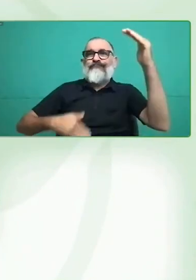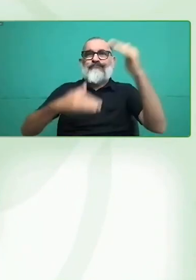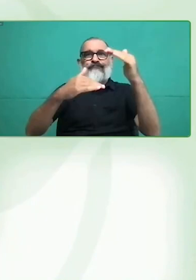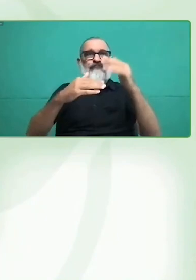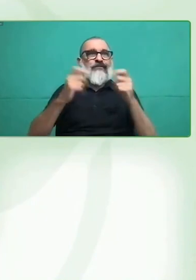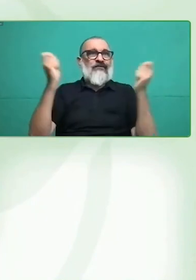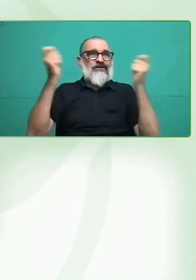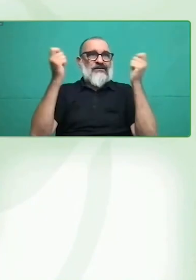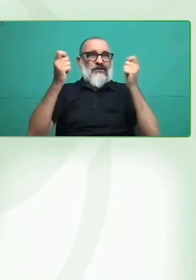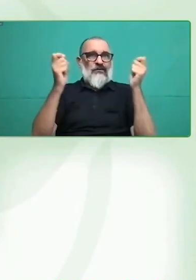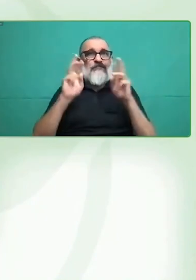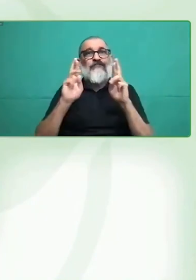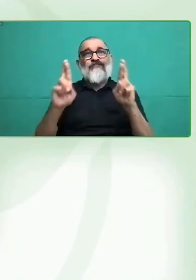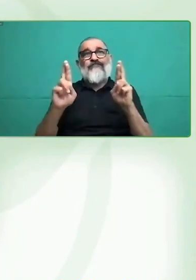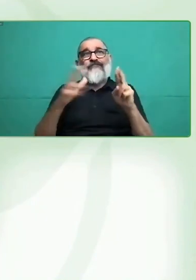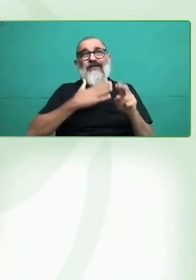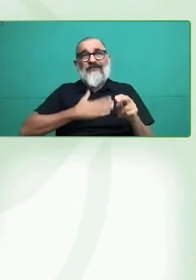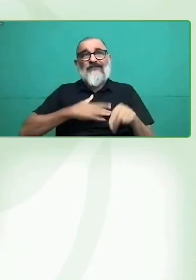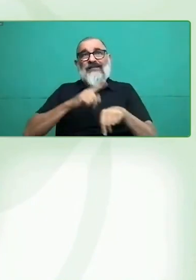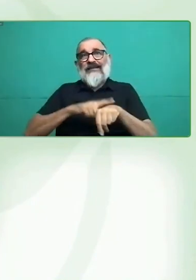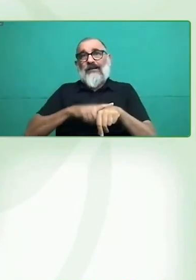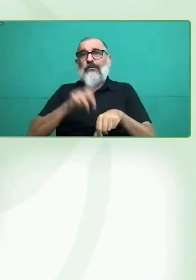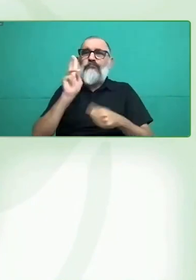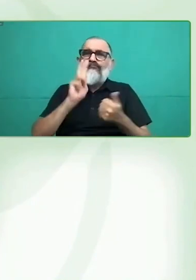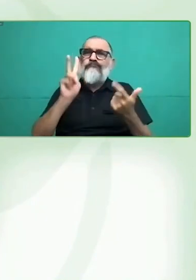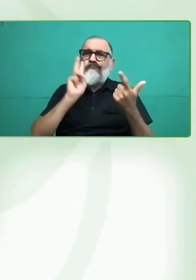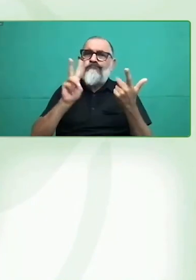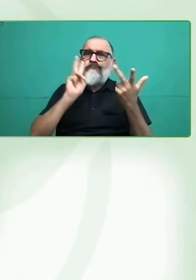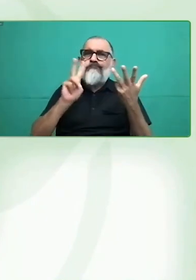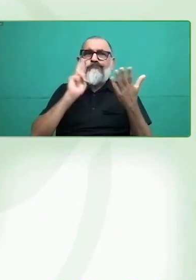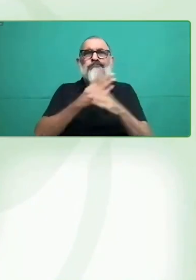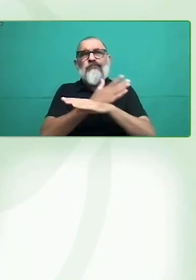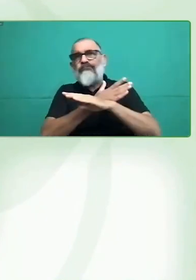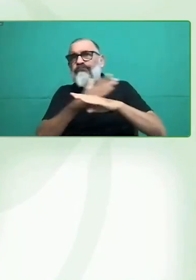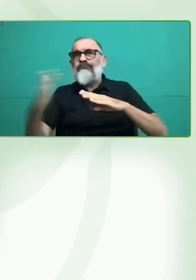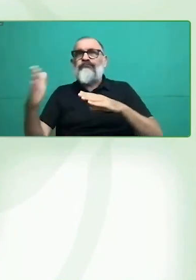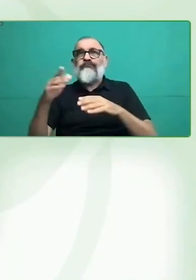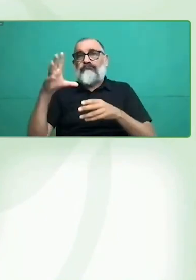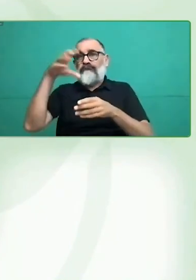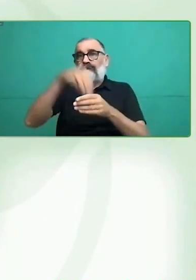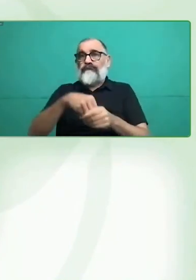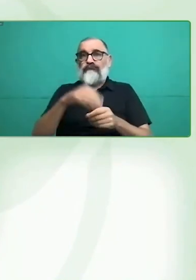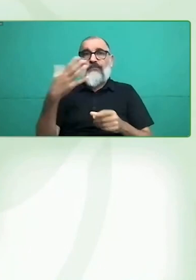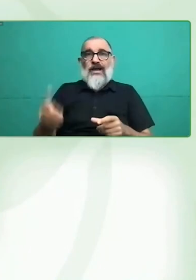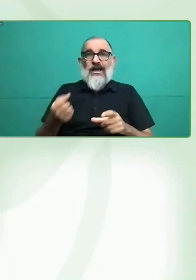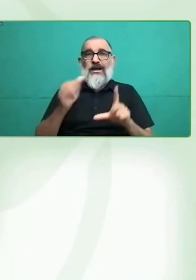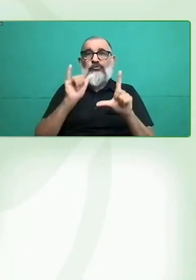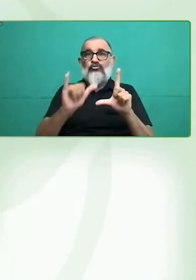que trata de estos temas. Entonces, luego de ver el corto que van a ver acá en la pantalla,